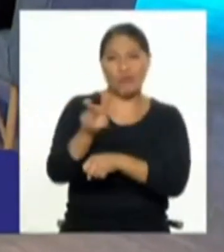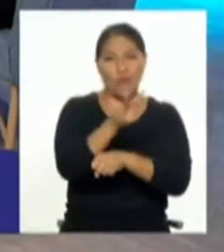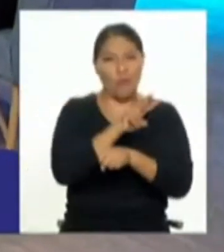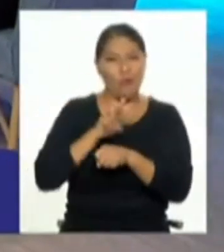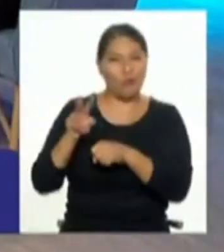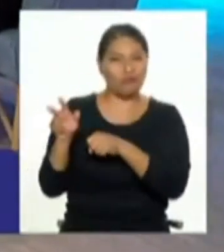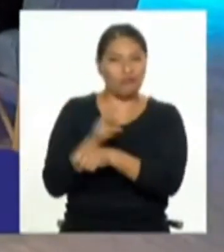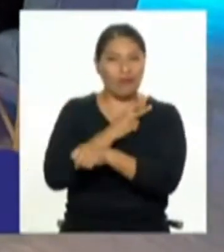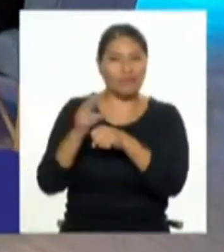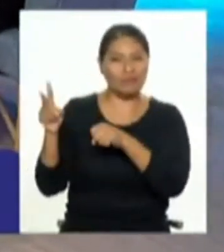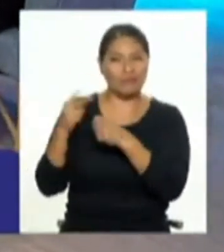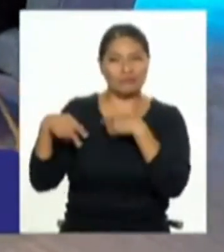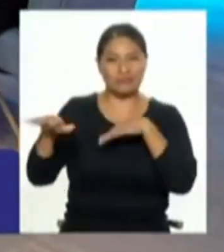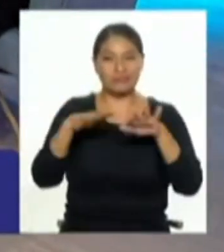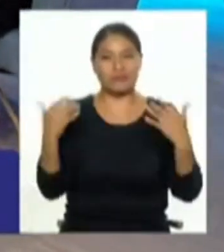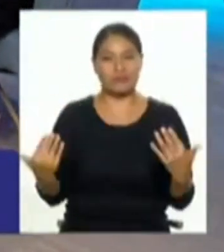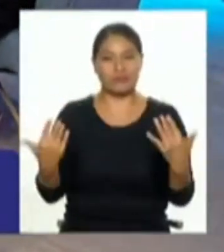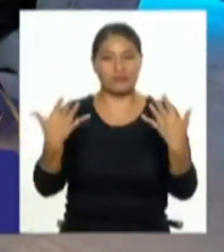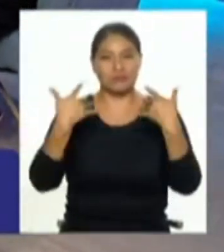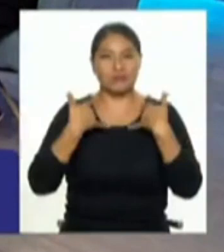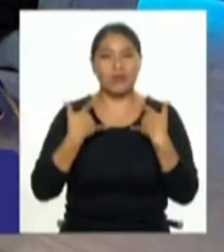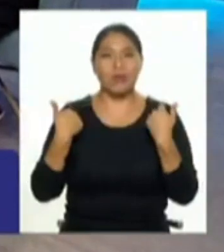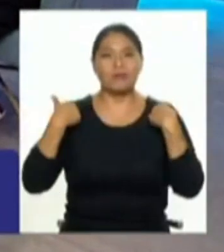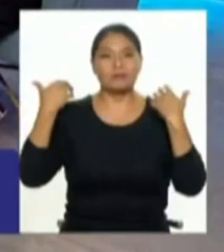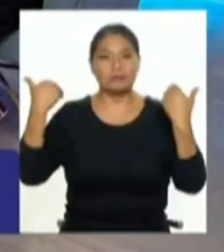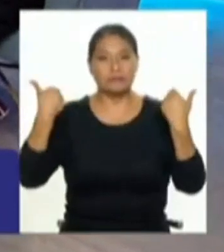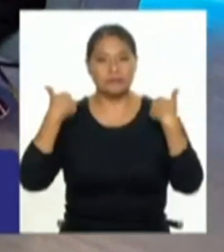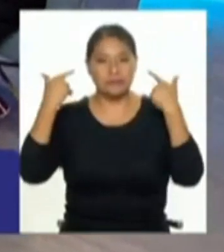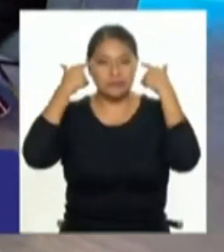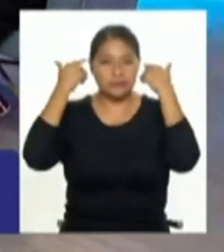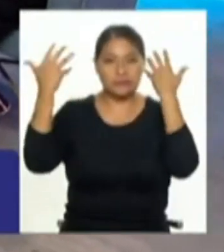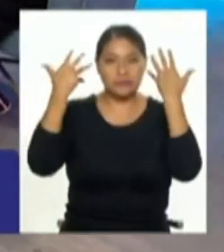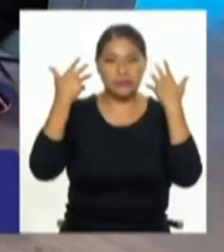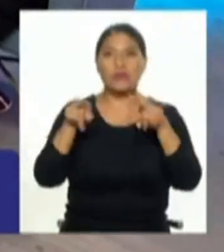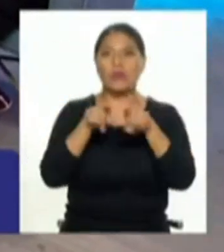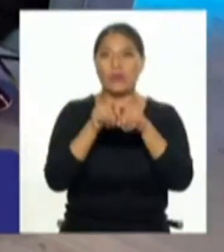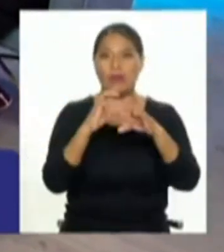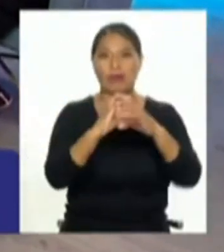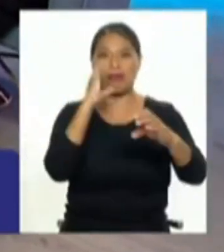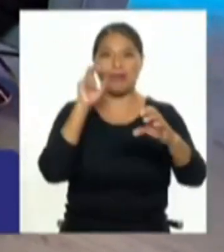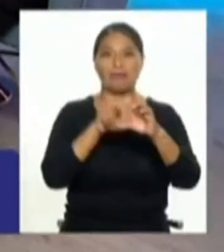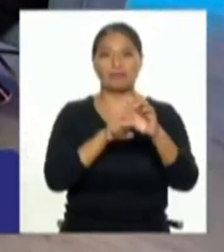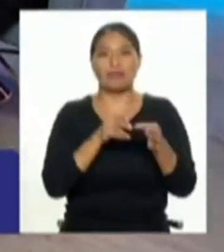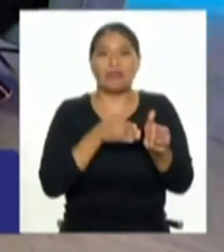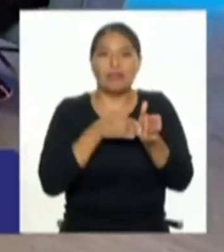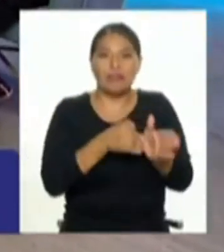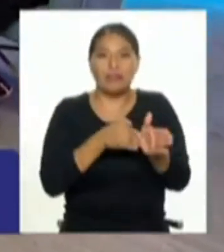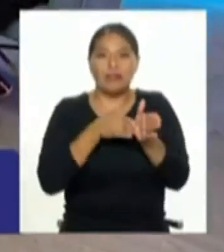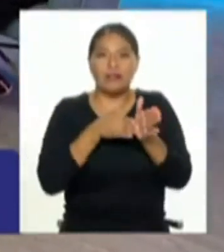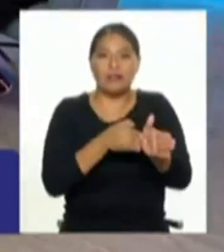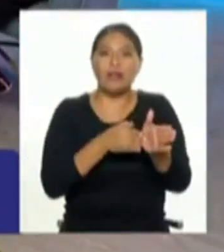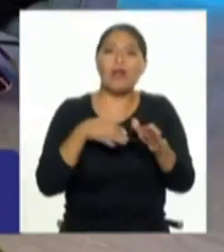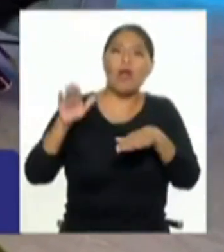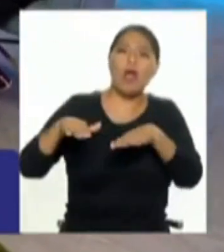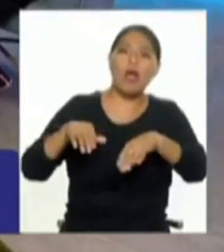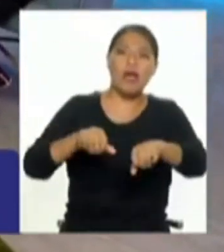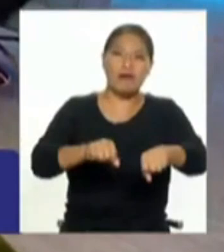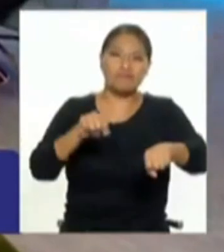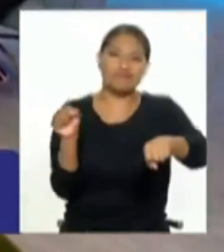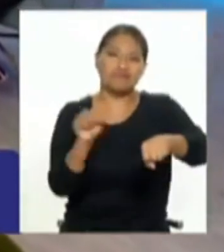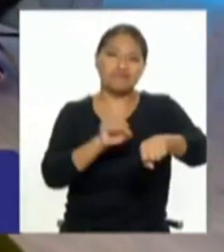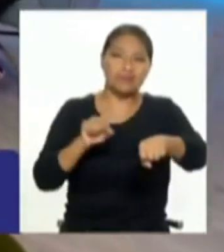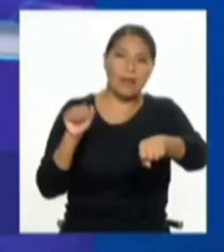armas de estrés que produce violencia es enorme ¿no? o sea en el tráfico creo que es la gran muestra la gente se insulta se grita se molesta